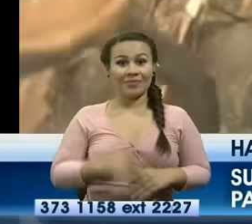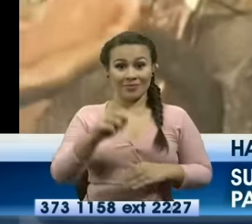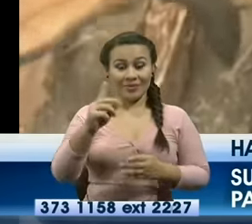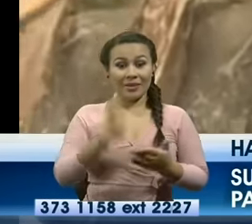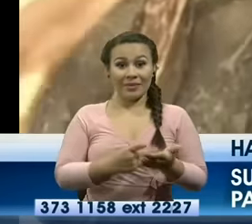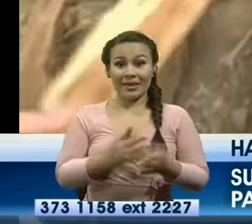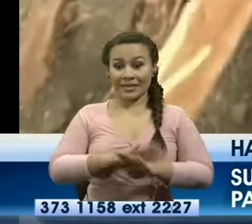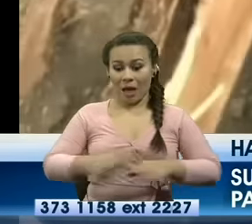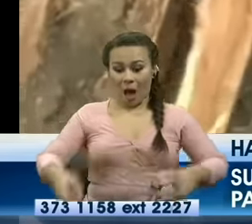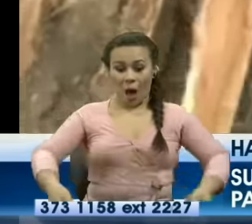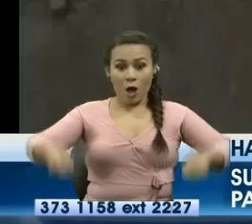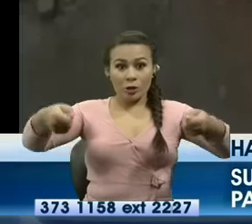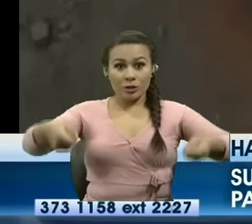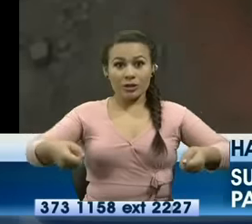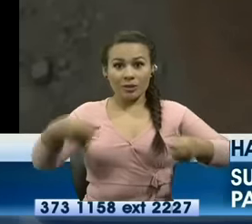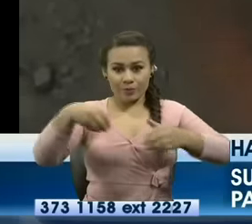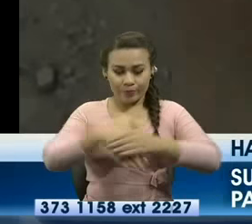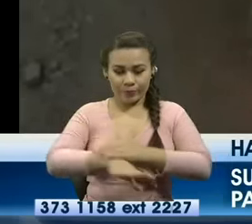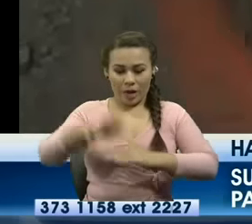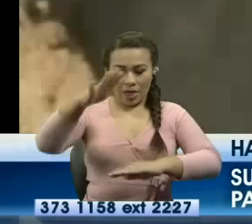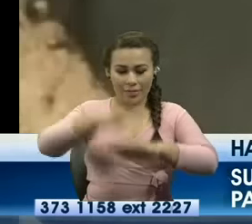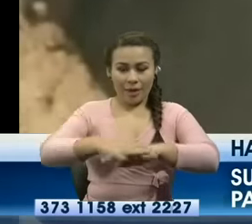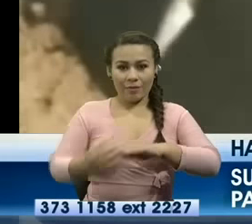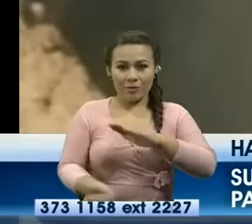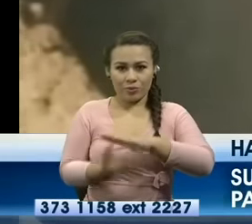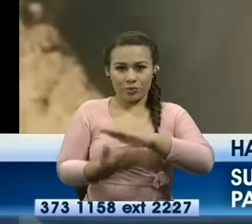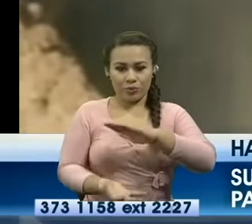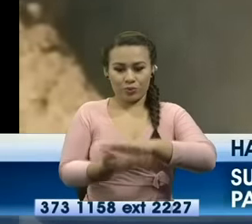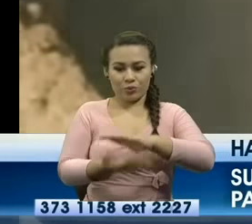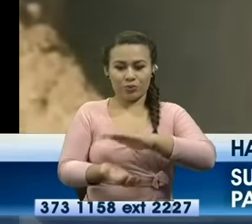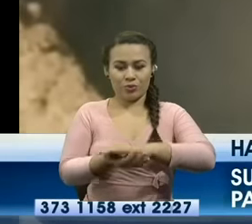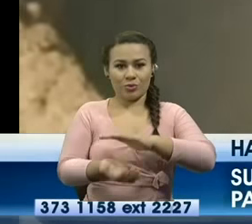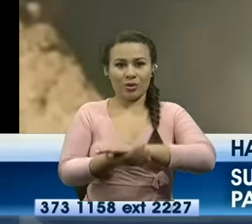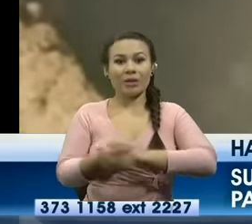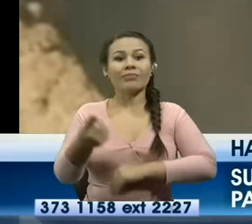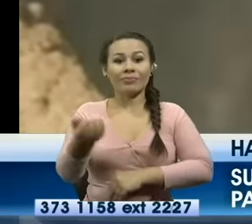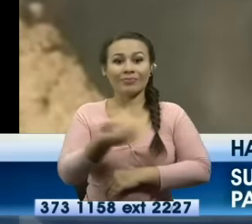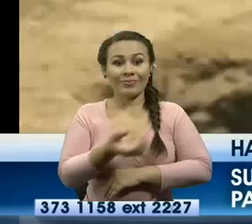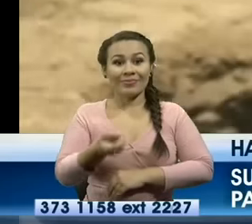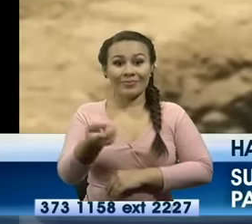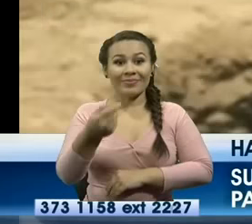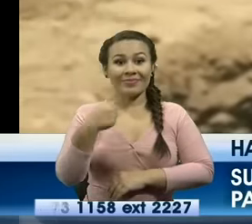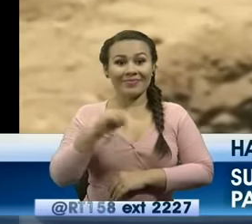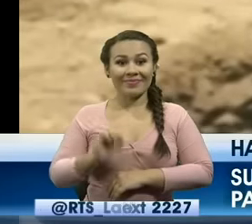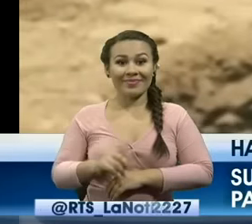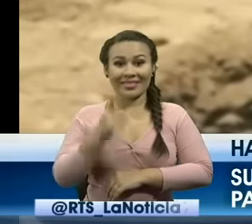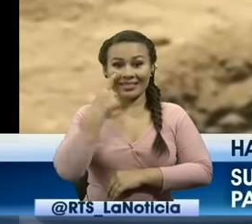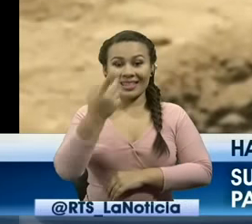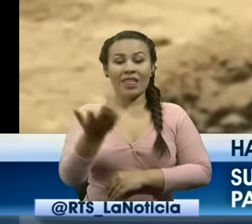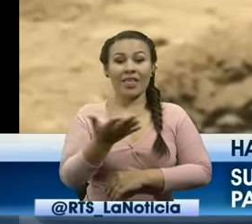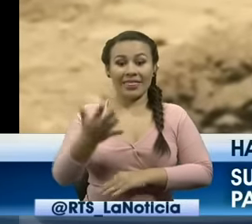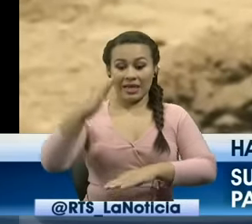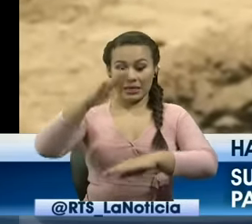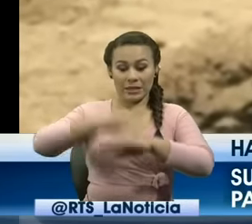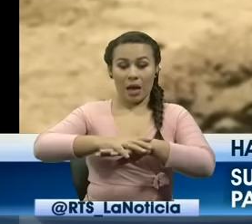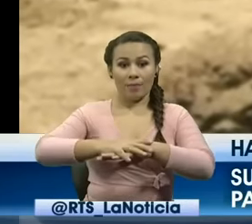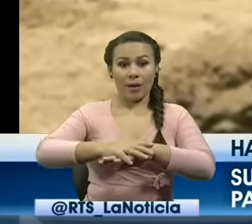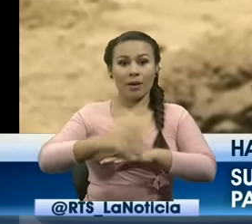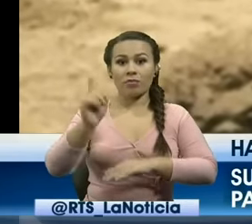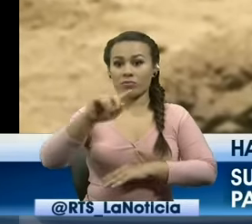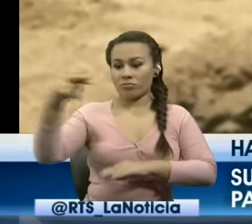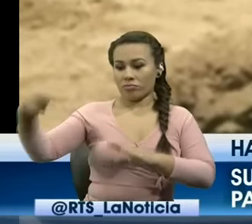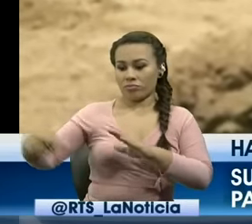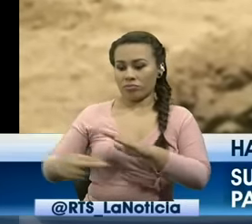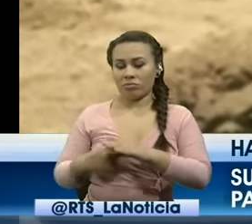puesta en una olla se entierra y se tapa herméticamente para su cocción cabe indicar que esta debe estar bien cerrada sin que